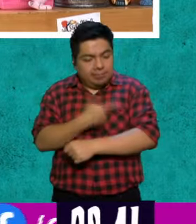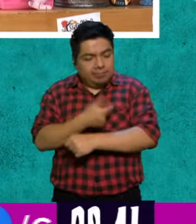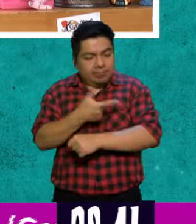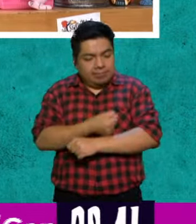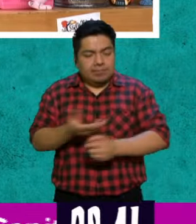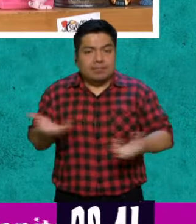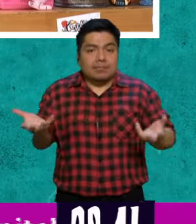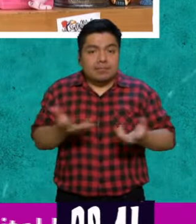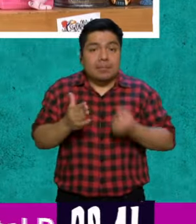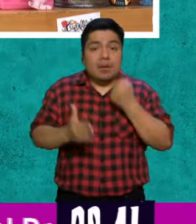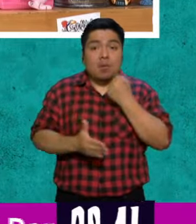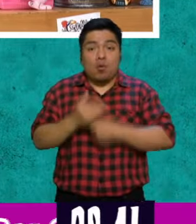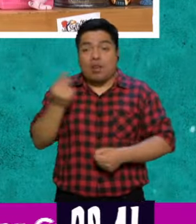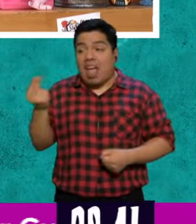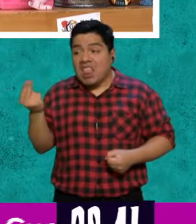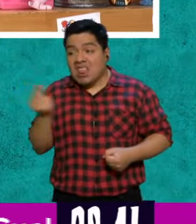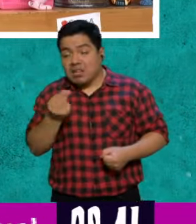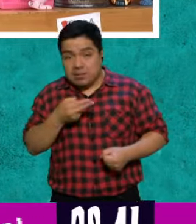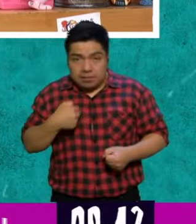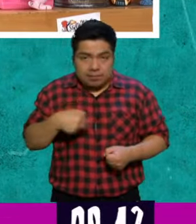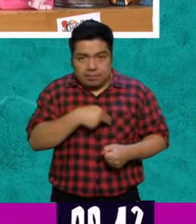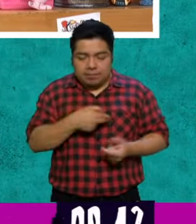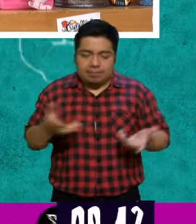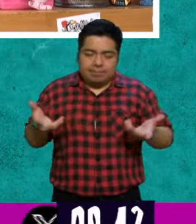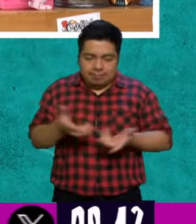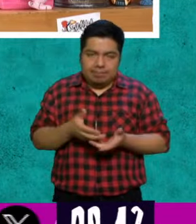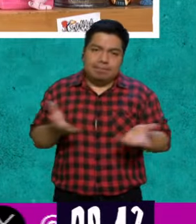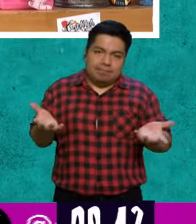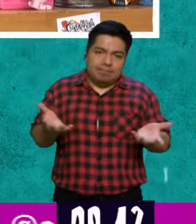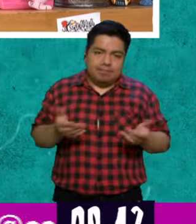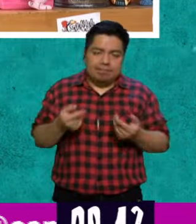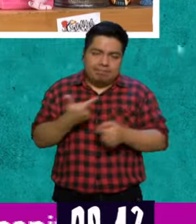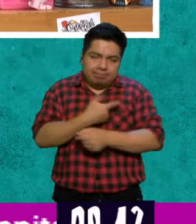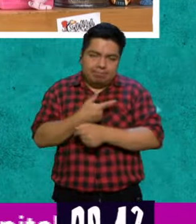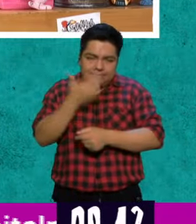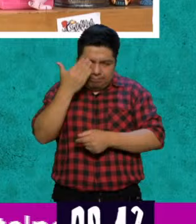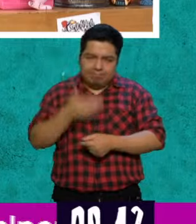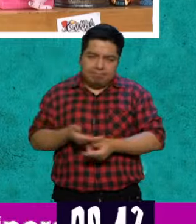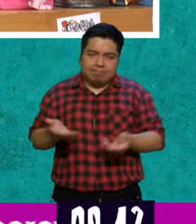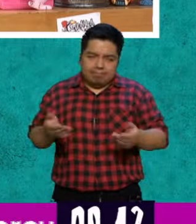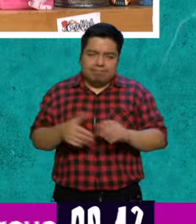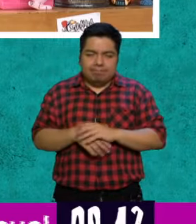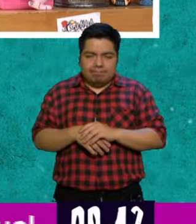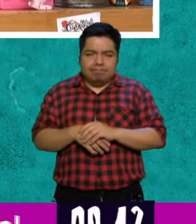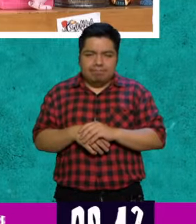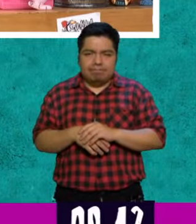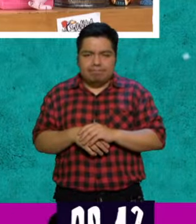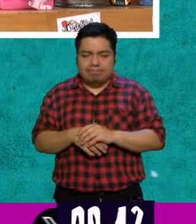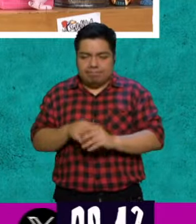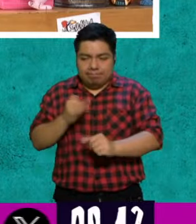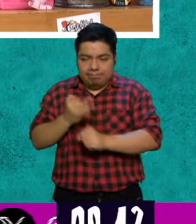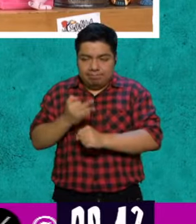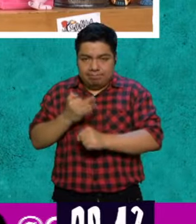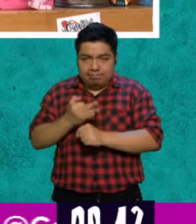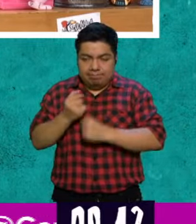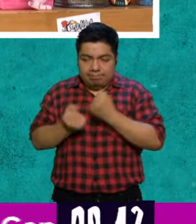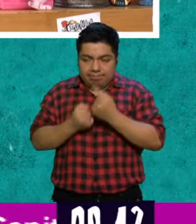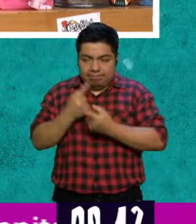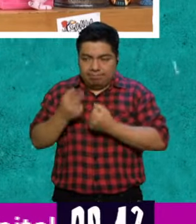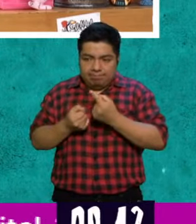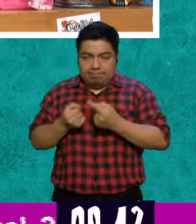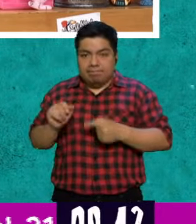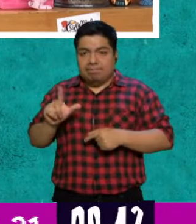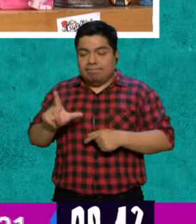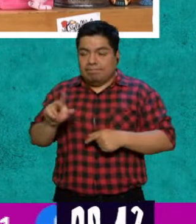por qué es necesario que nosotros tengamos nuestras propias vacunas, que nosotros produzcamos. Porque ahorita si tú vas al centro de salud,